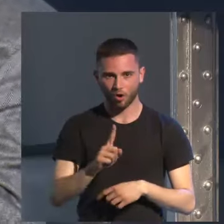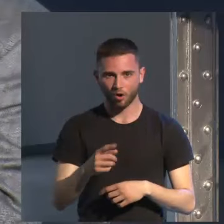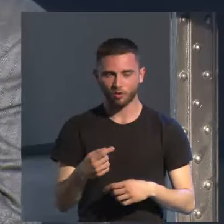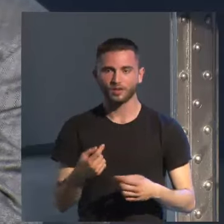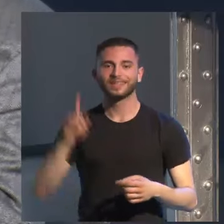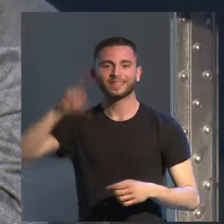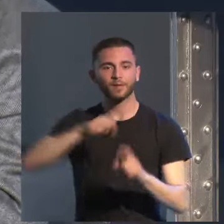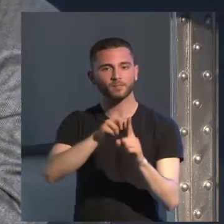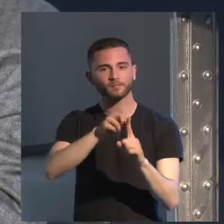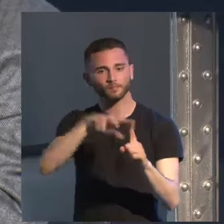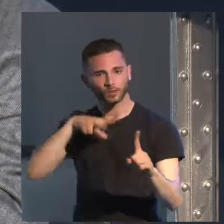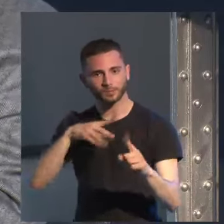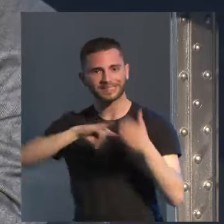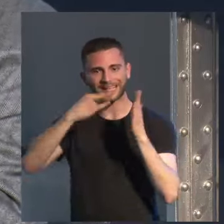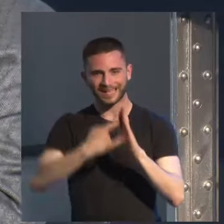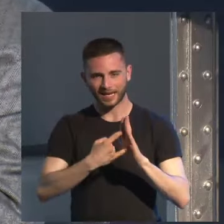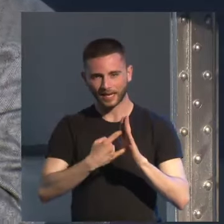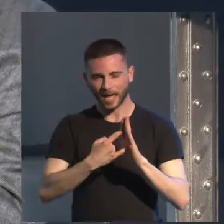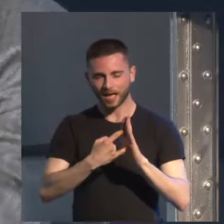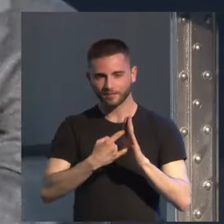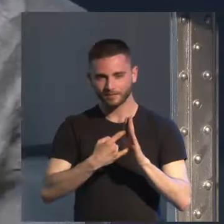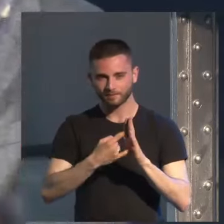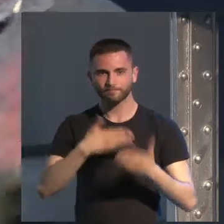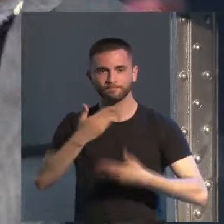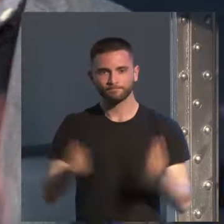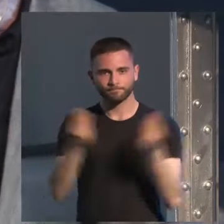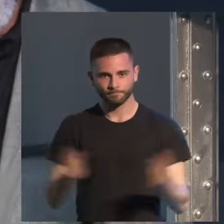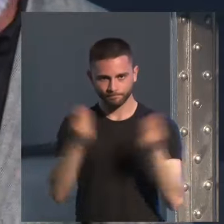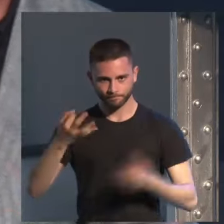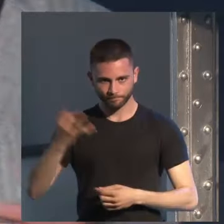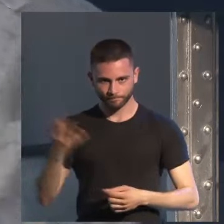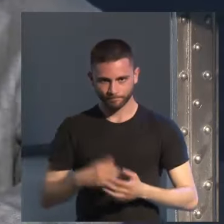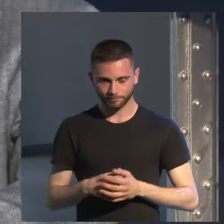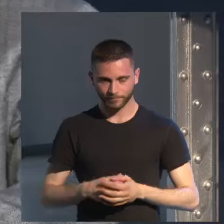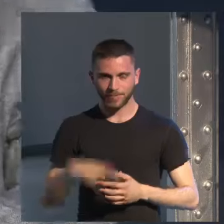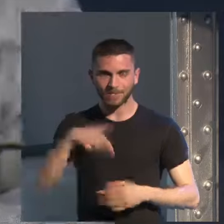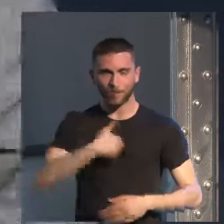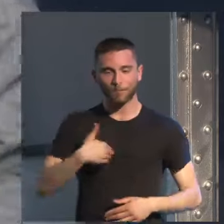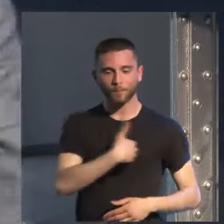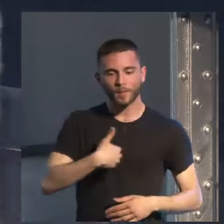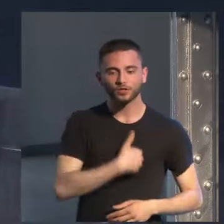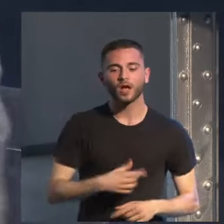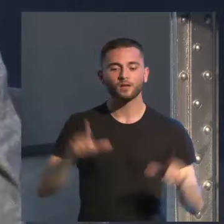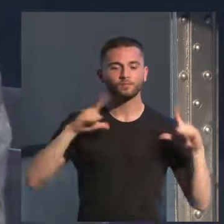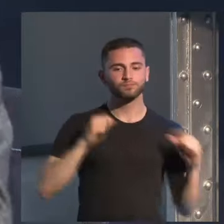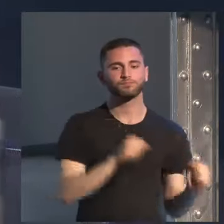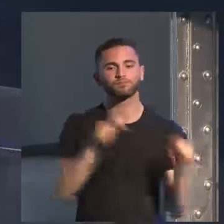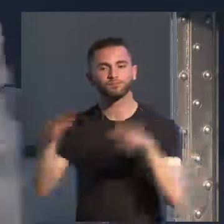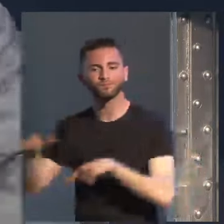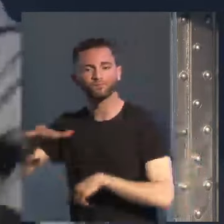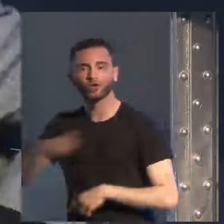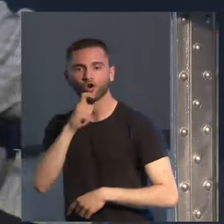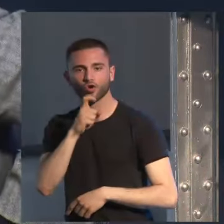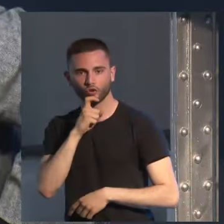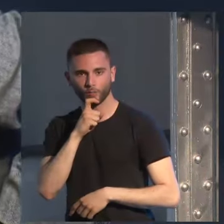perspectiva técnica. Estos personajes que están aquí, ¿cómo yo los hago llegar a este otro lugar? Porque ahí es... El